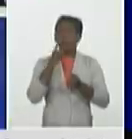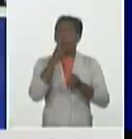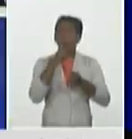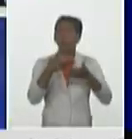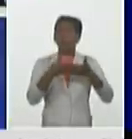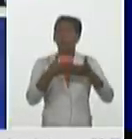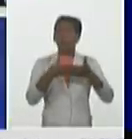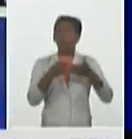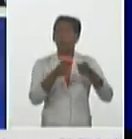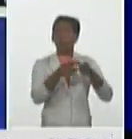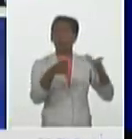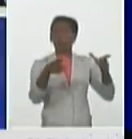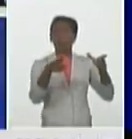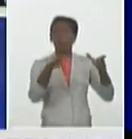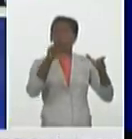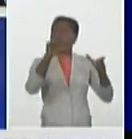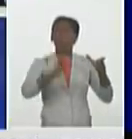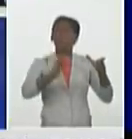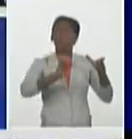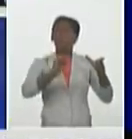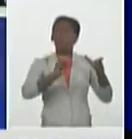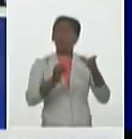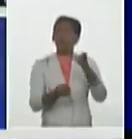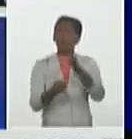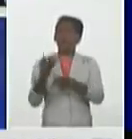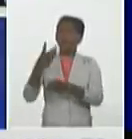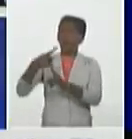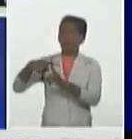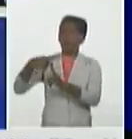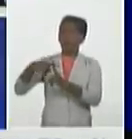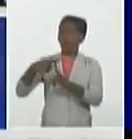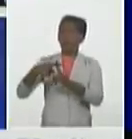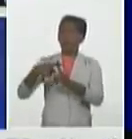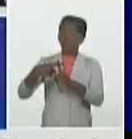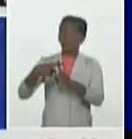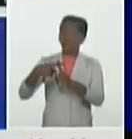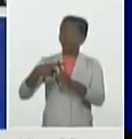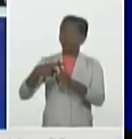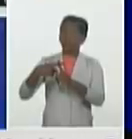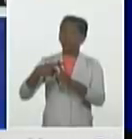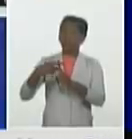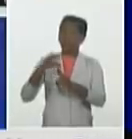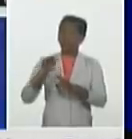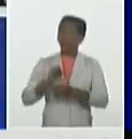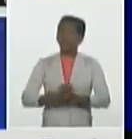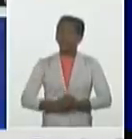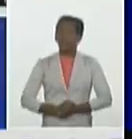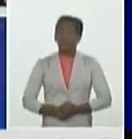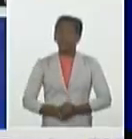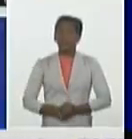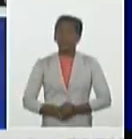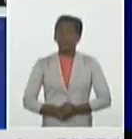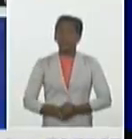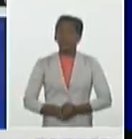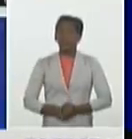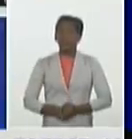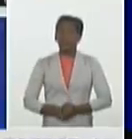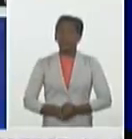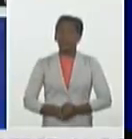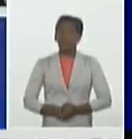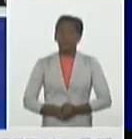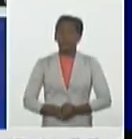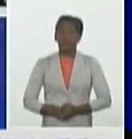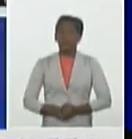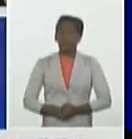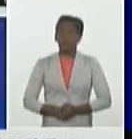y el municipio especial en cero al no diagnosticar nuevamente ningún caso de COVID-19.